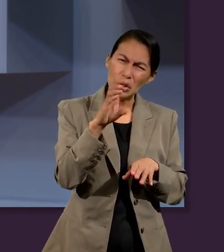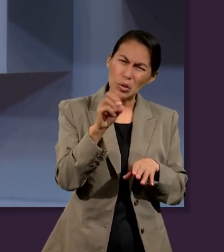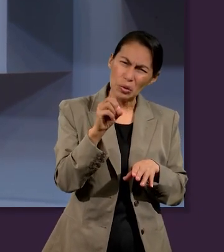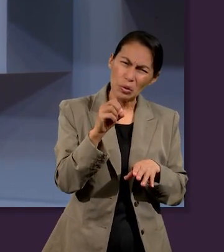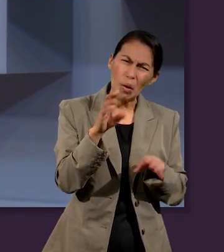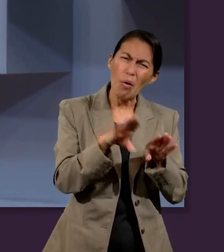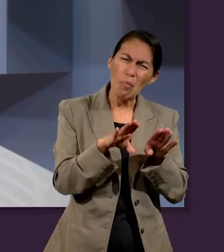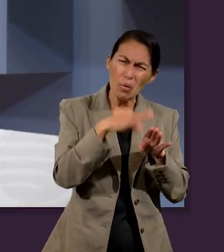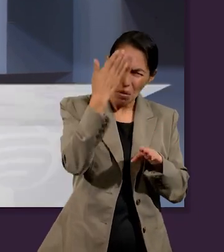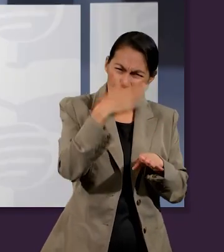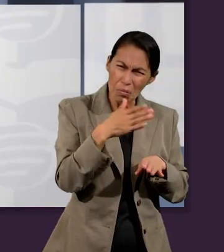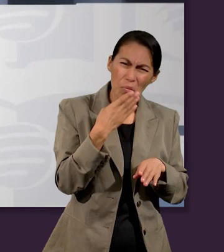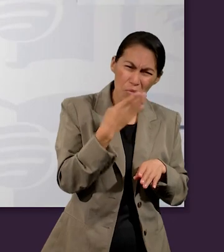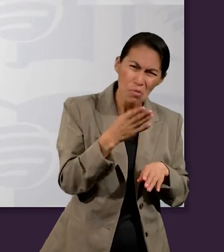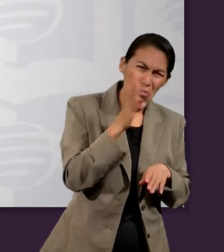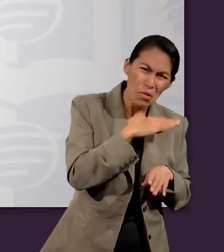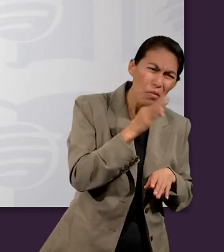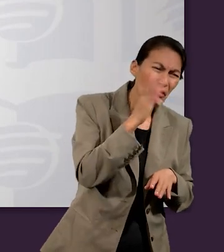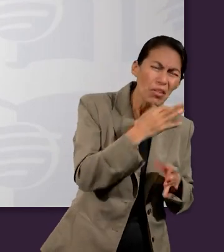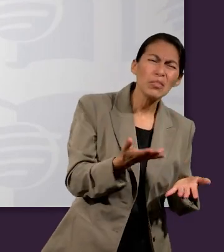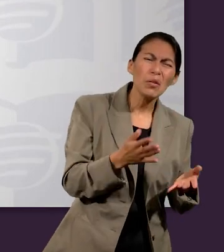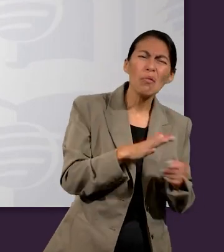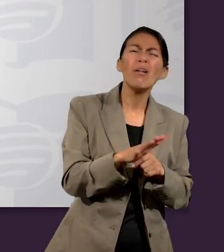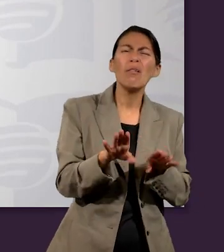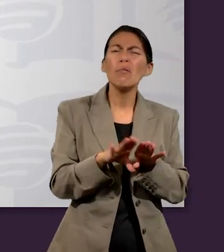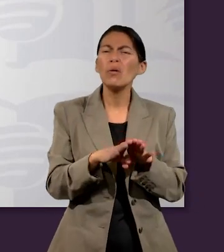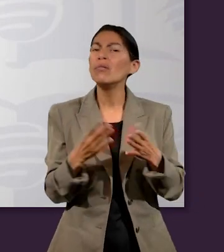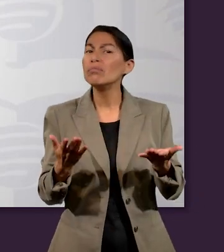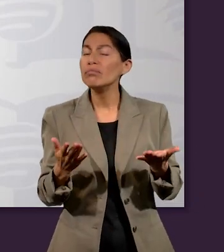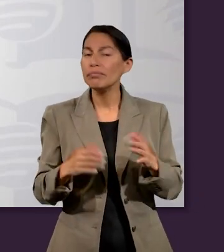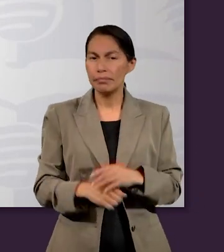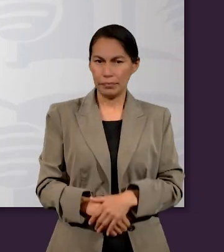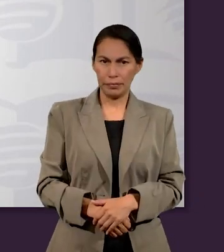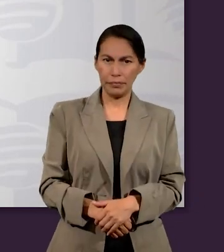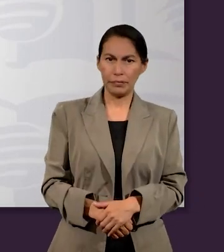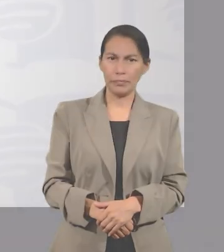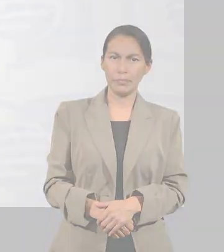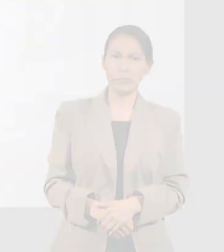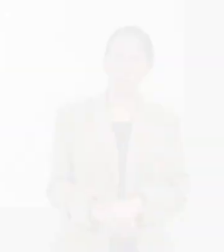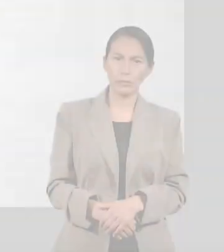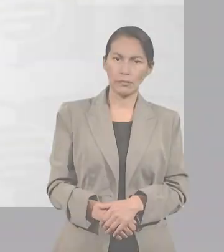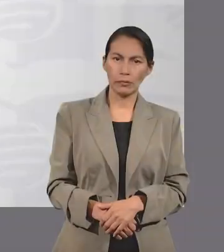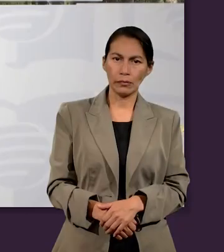Y la pregunta es la siguiente. ¿Cómo podemos desmentir la reencarnación?